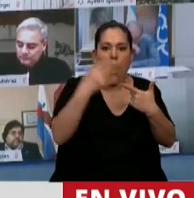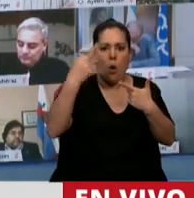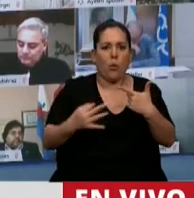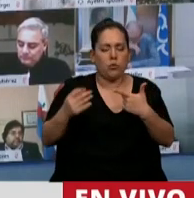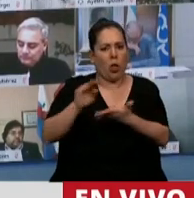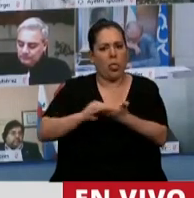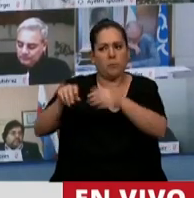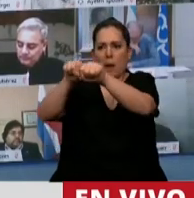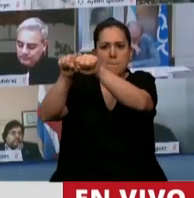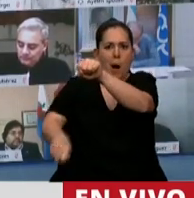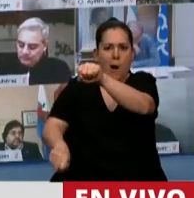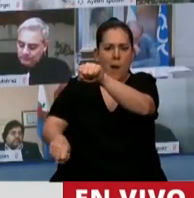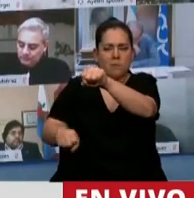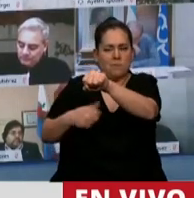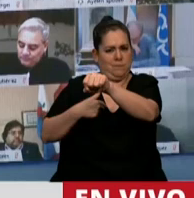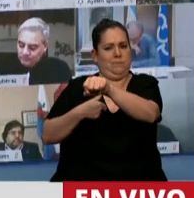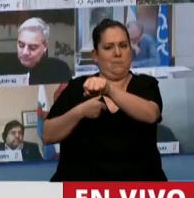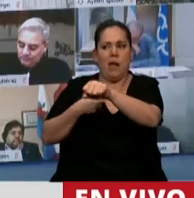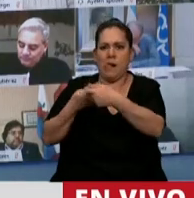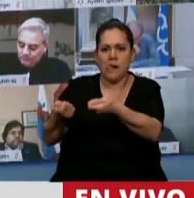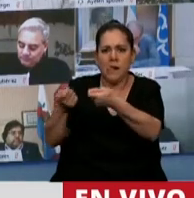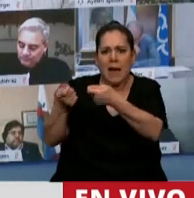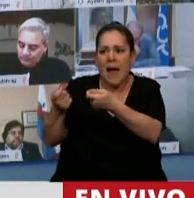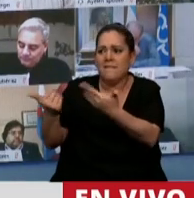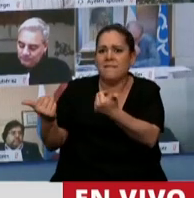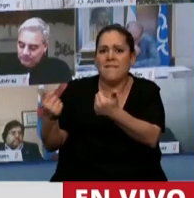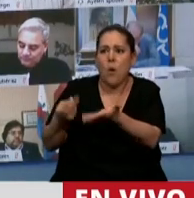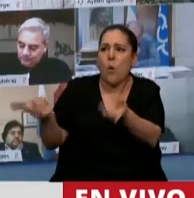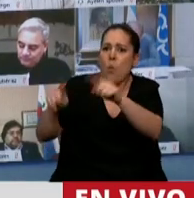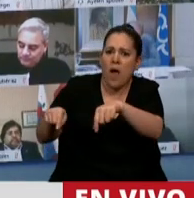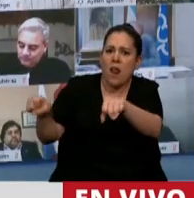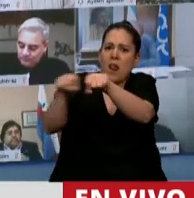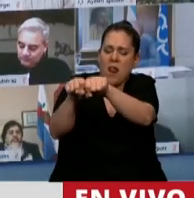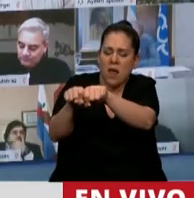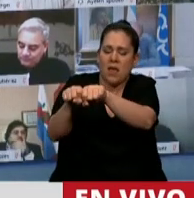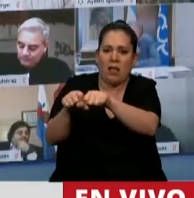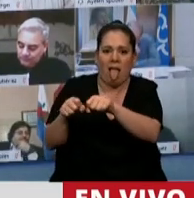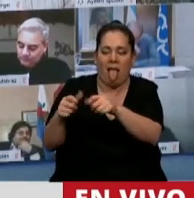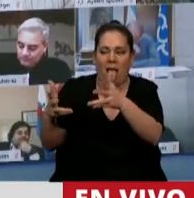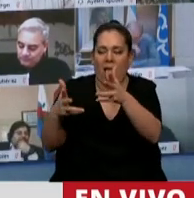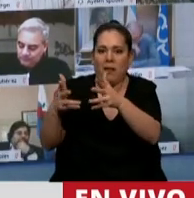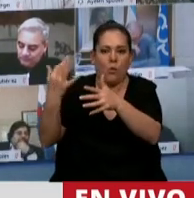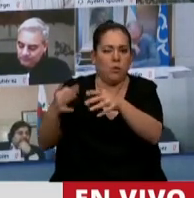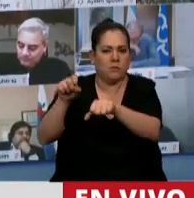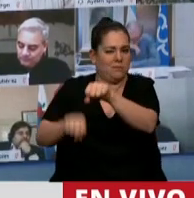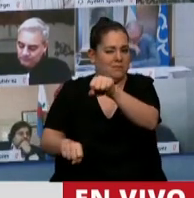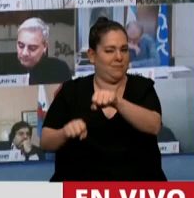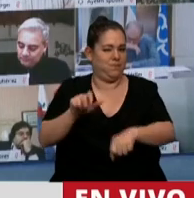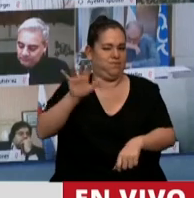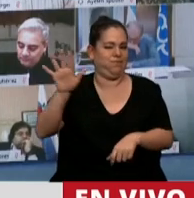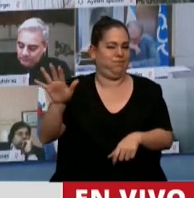desesperados con el celular acá para ver si nos podíamos conectar con ellos. ¿Pero qué es lo que pasa, señor Presidente?